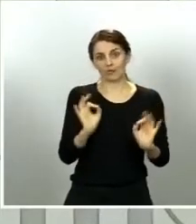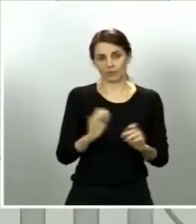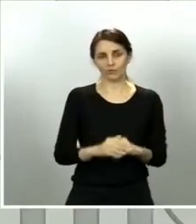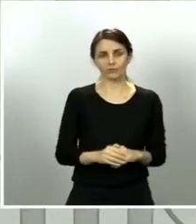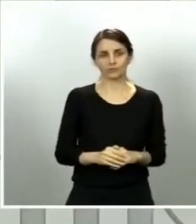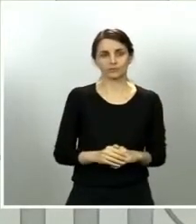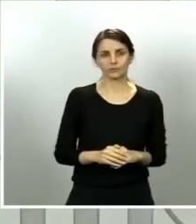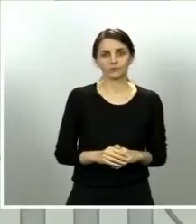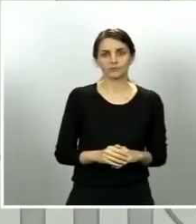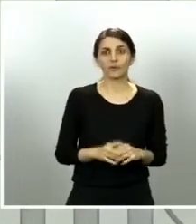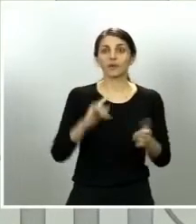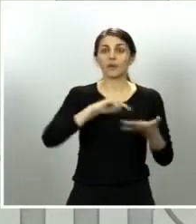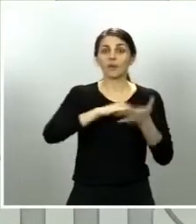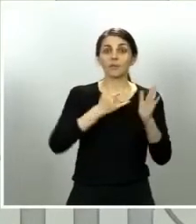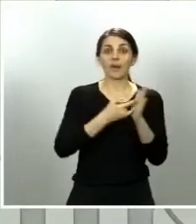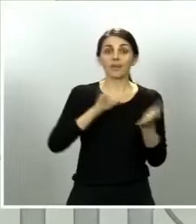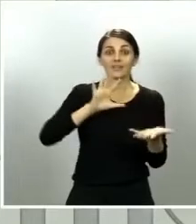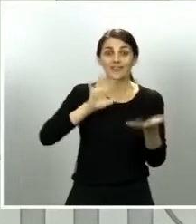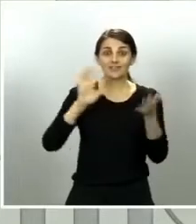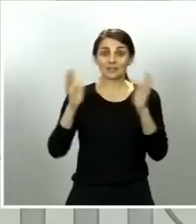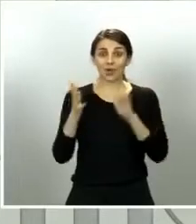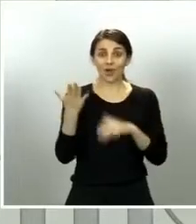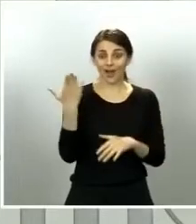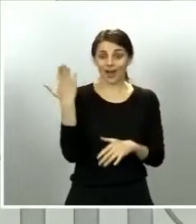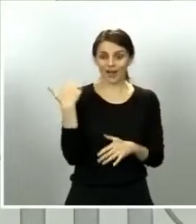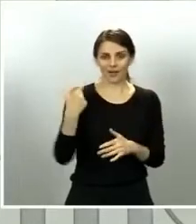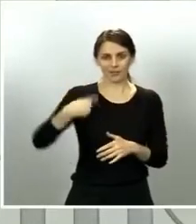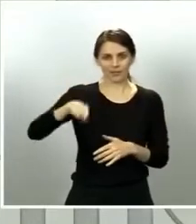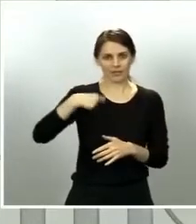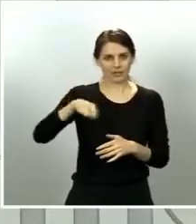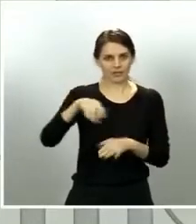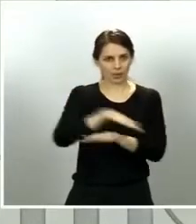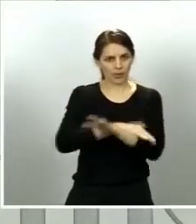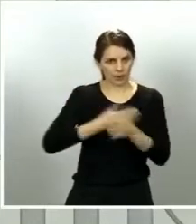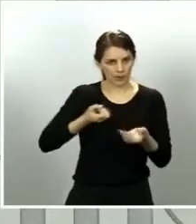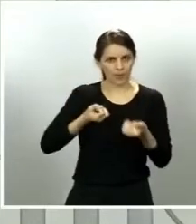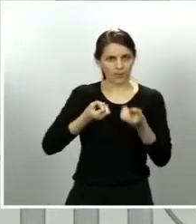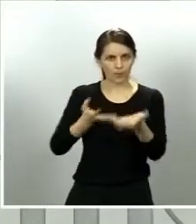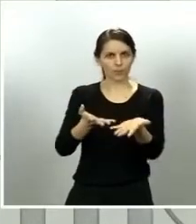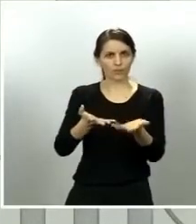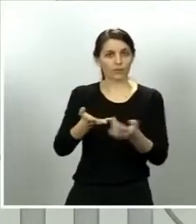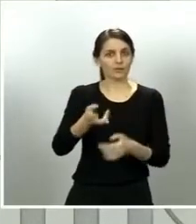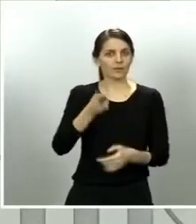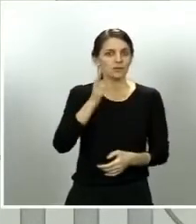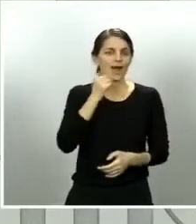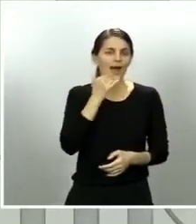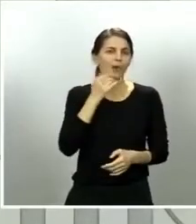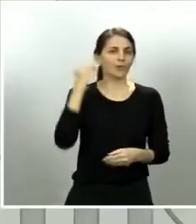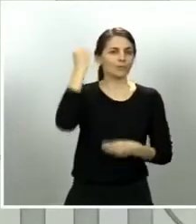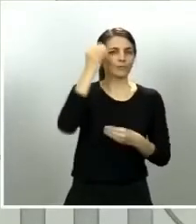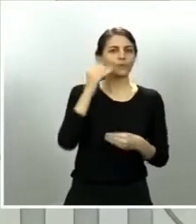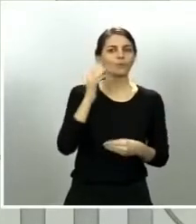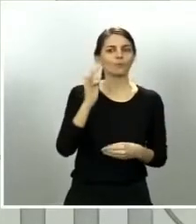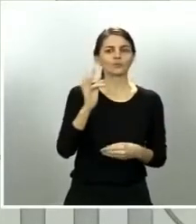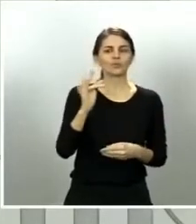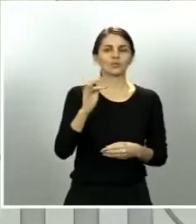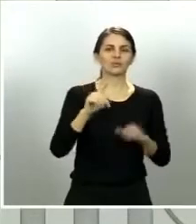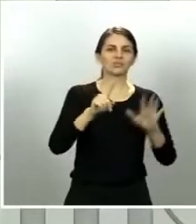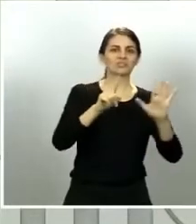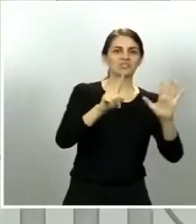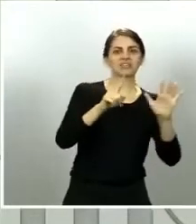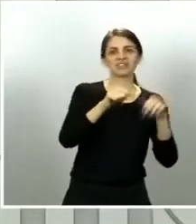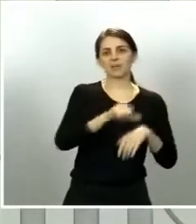presidente del Gobierno ofrece a los ciudadanos una visión optimista de entre seis y ocho semanas para alcanzar esta nueva normalidad,